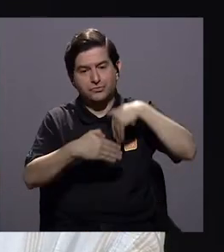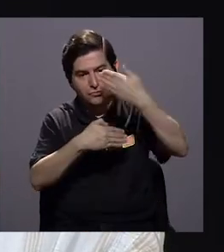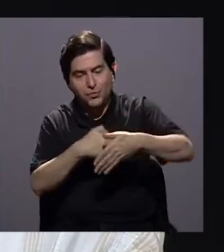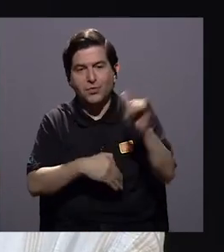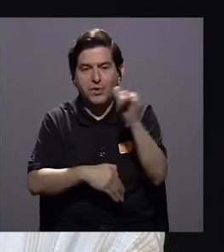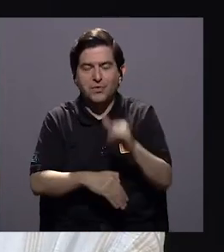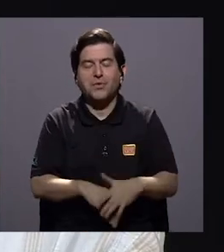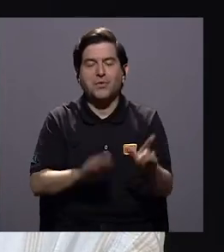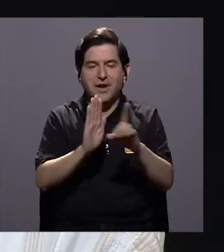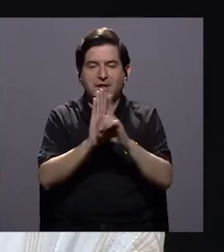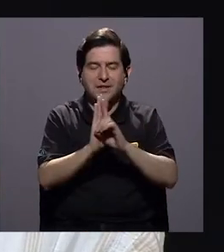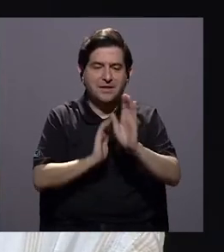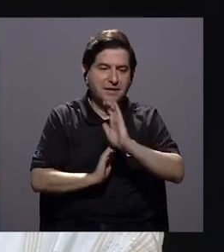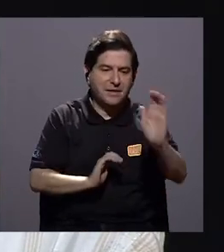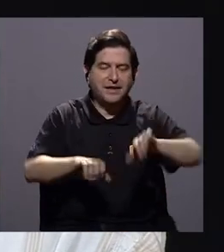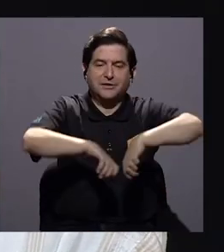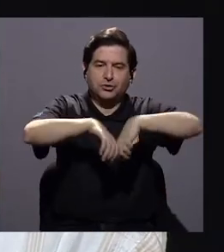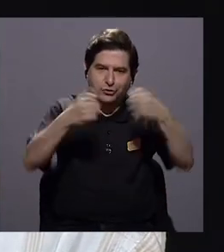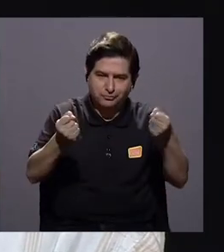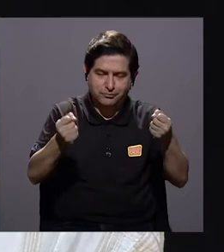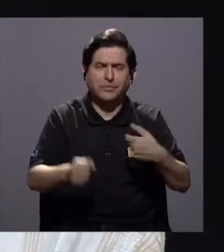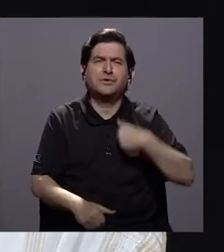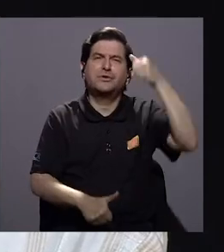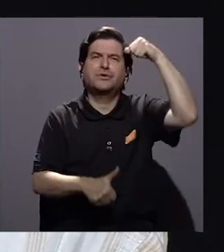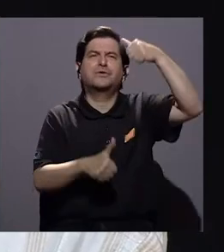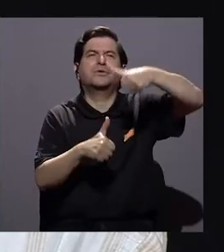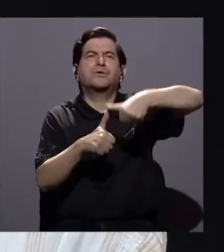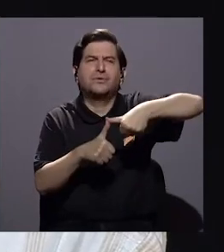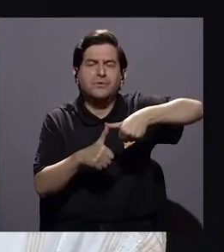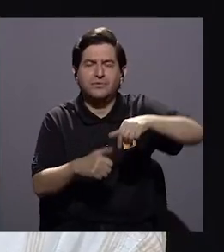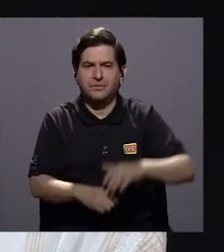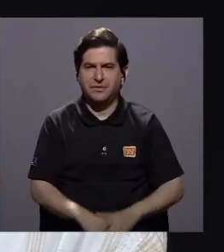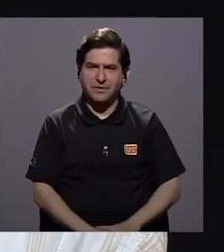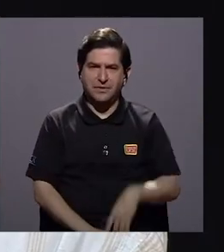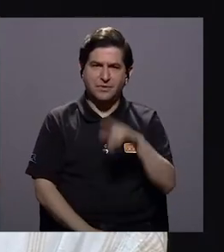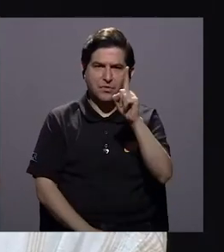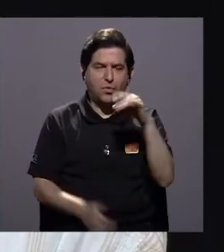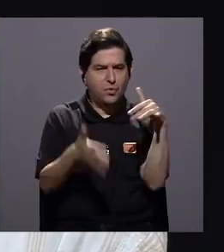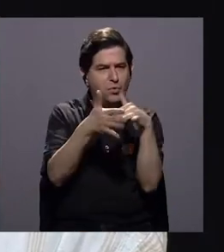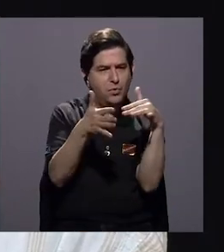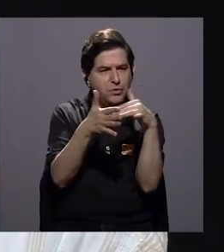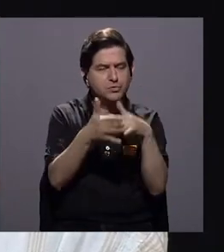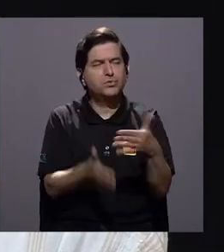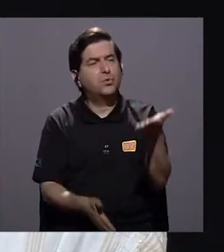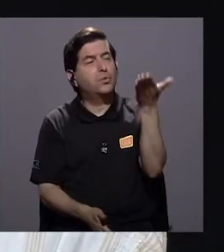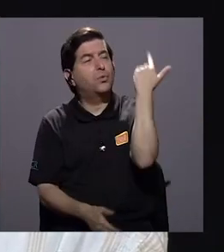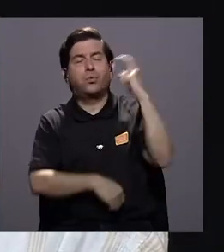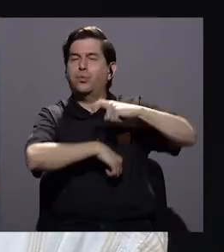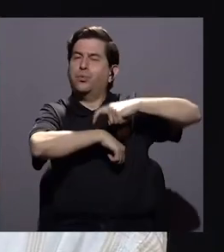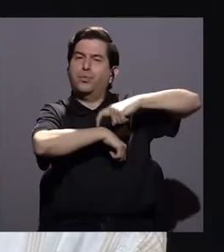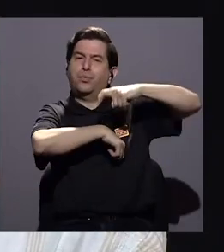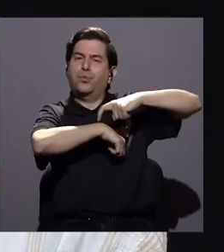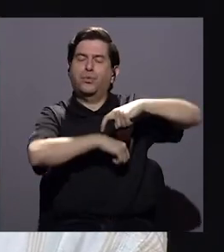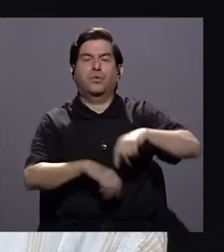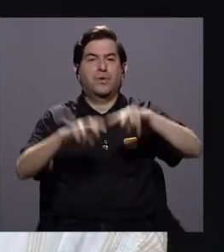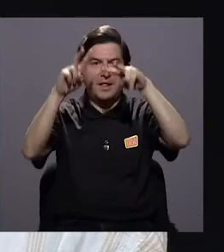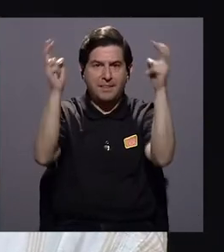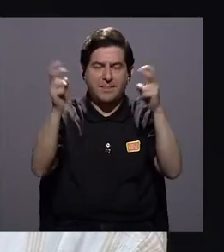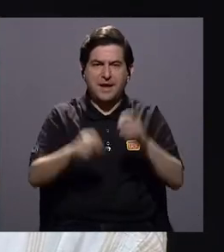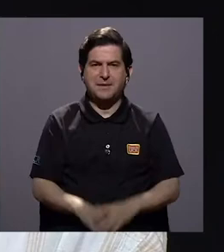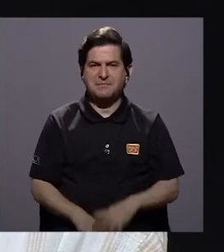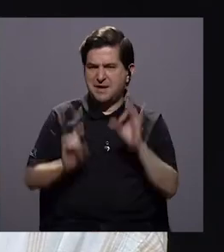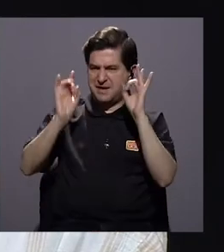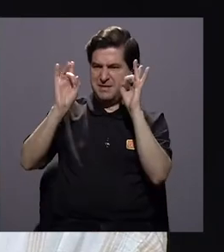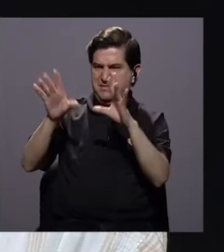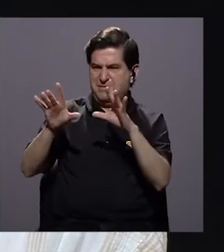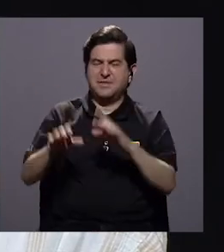a violar los derechos de los niños. Inclusive, me acuerdo de un estudio que hicimos hace mucho tiempo para el tema